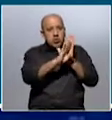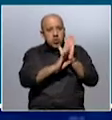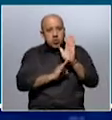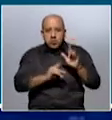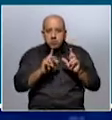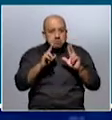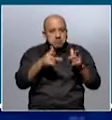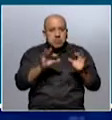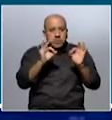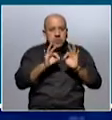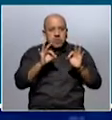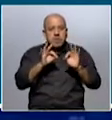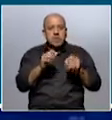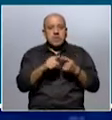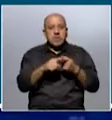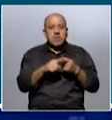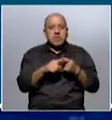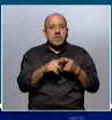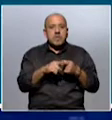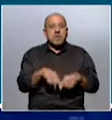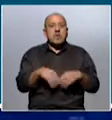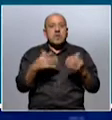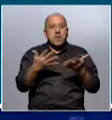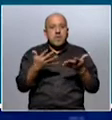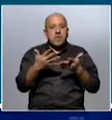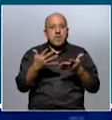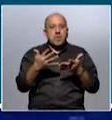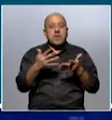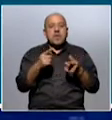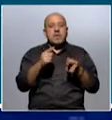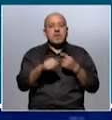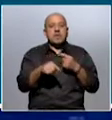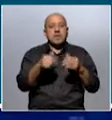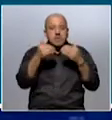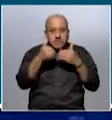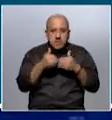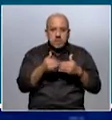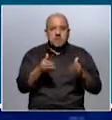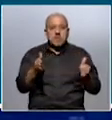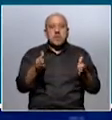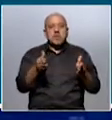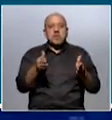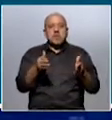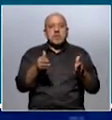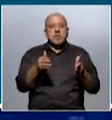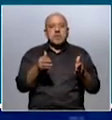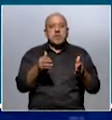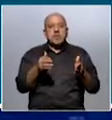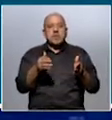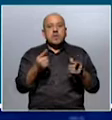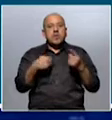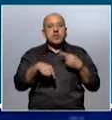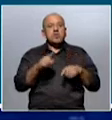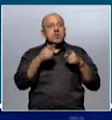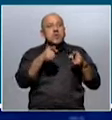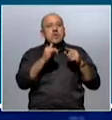eso, en los hechos, y bueno, recién ahora, afortunadamente, se empiezan a aflojar esas medidas. Usted se refiere a los establecimientos